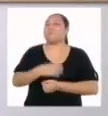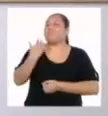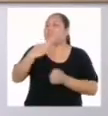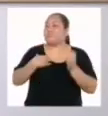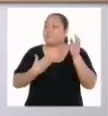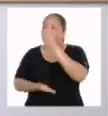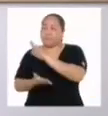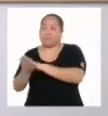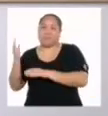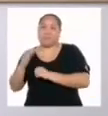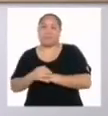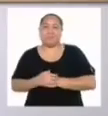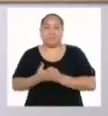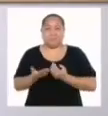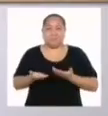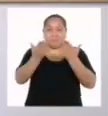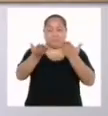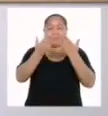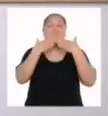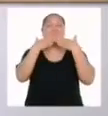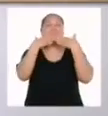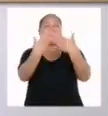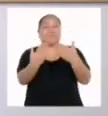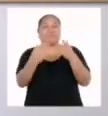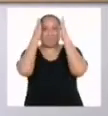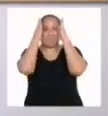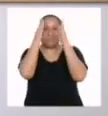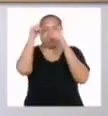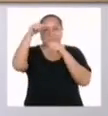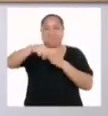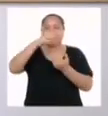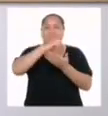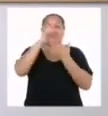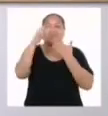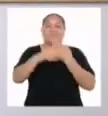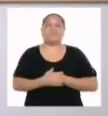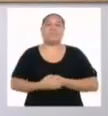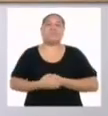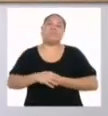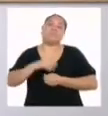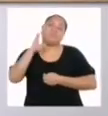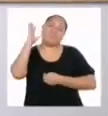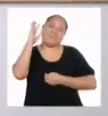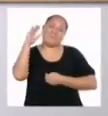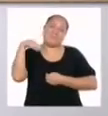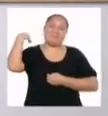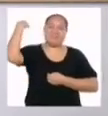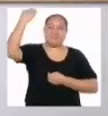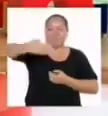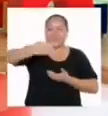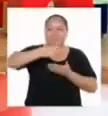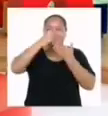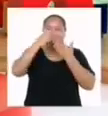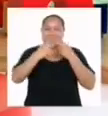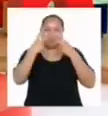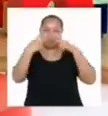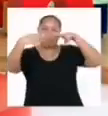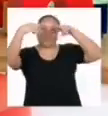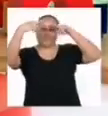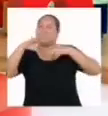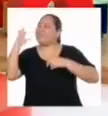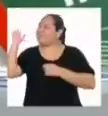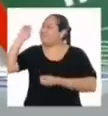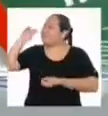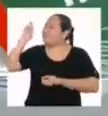Ya me tengo que ir así que les doy las gracias por estar atentos a la sesión de hoy. Nos vemos en el próximo programa. Hasta